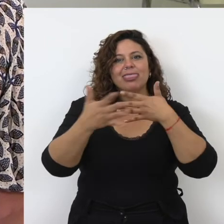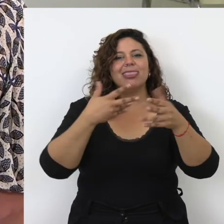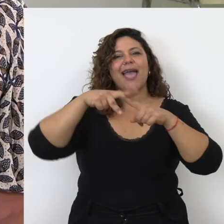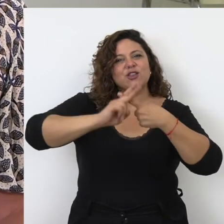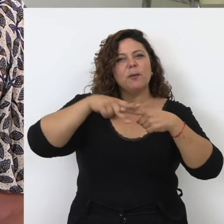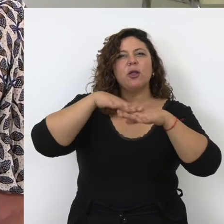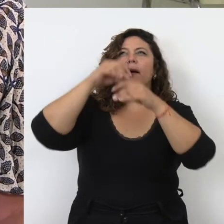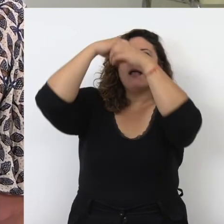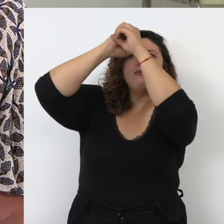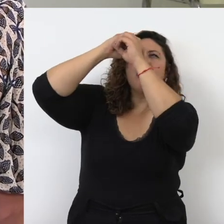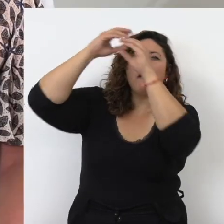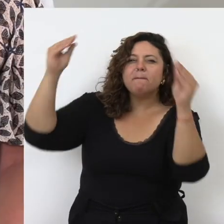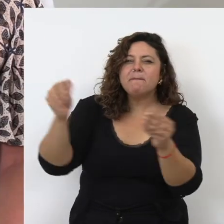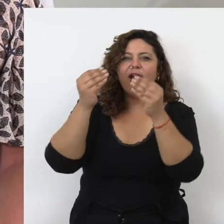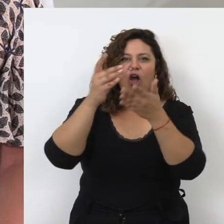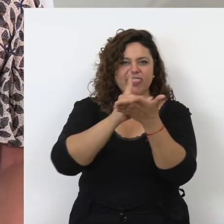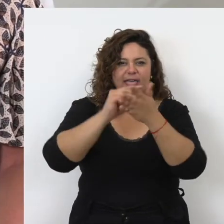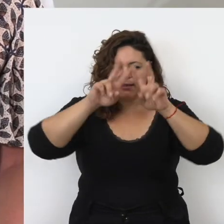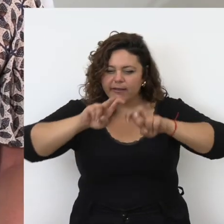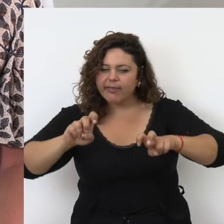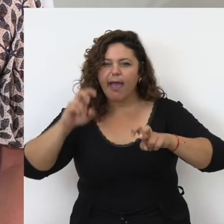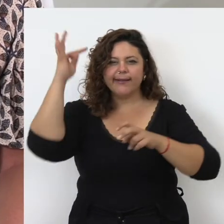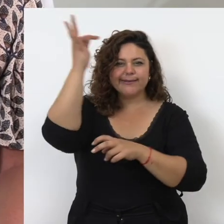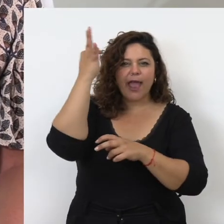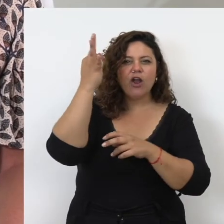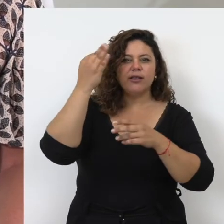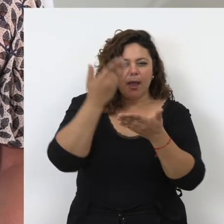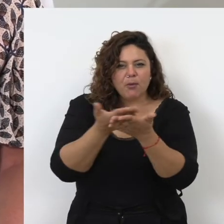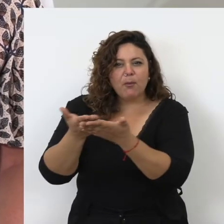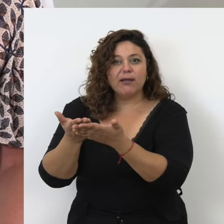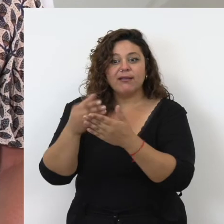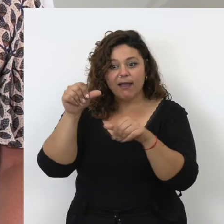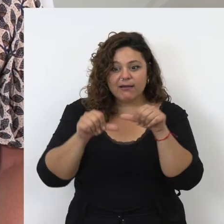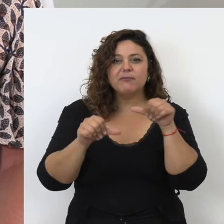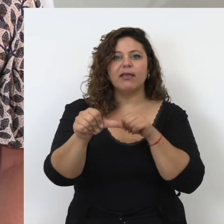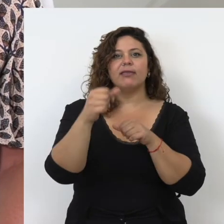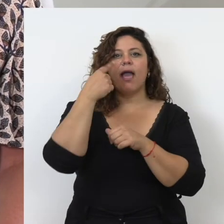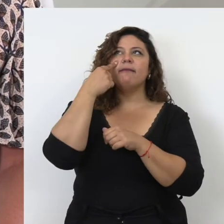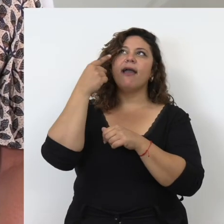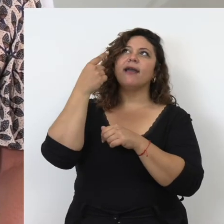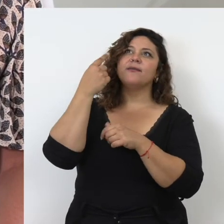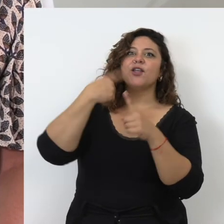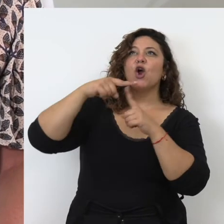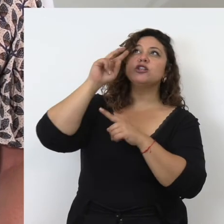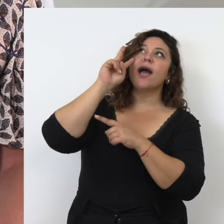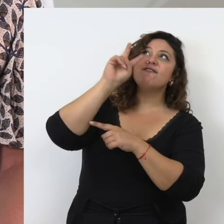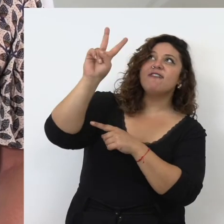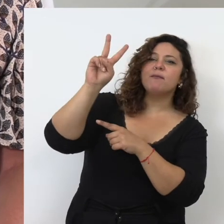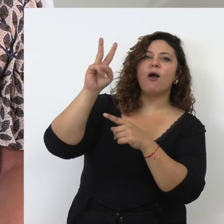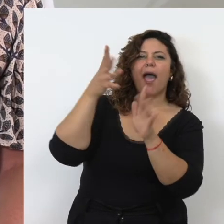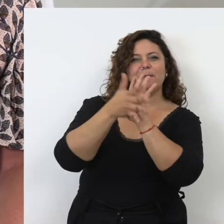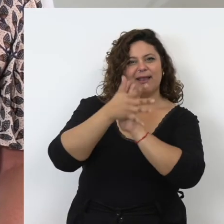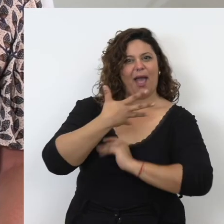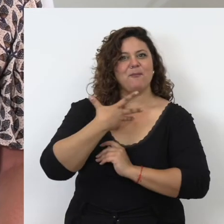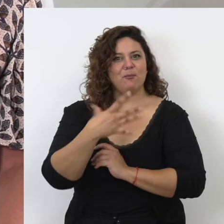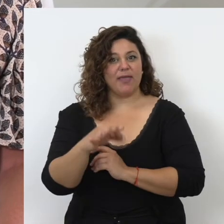cada vez mejores para observarla analizamos los datos proponemos teorías y de esta forma podemos explicar lo que observamos y conocer